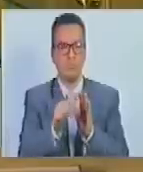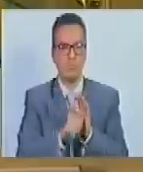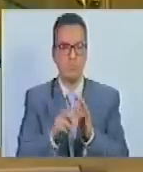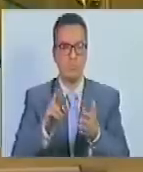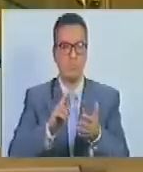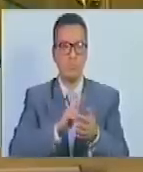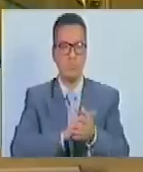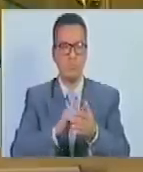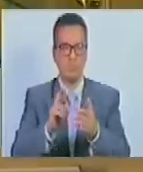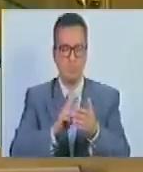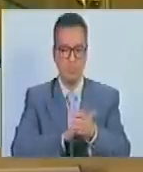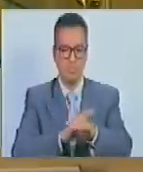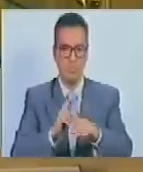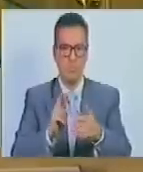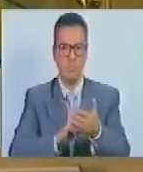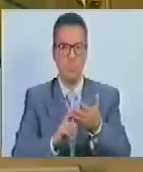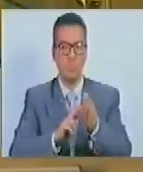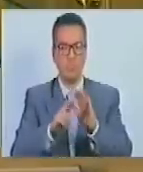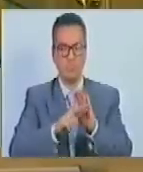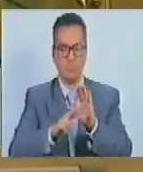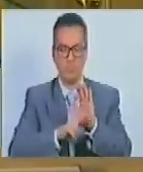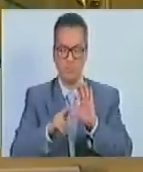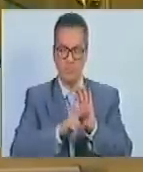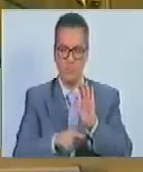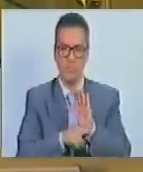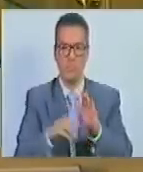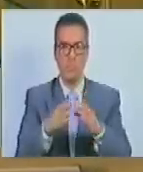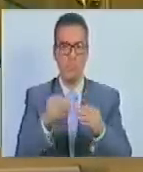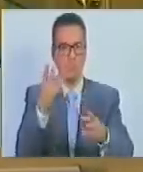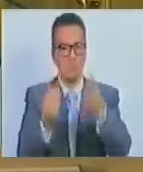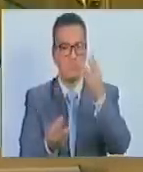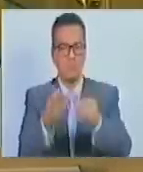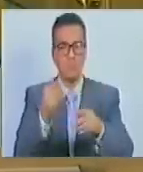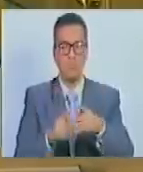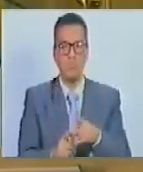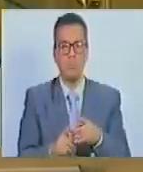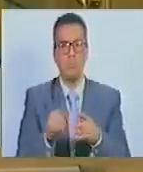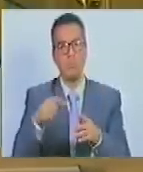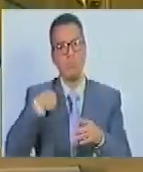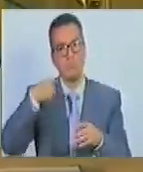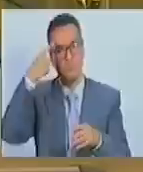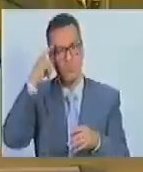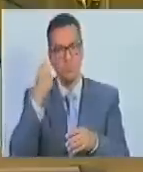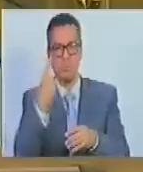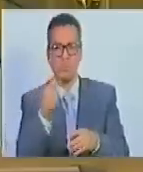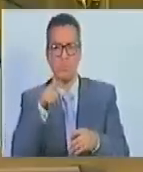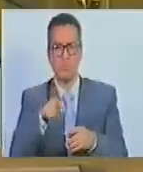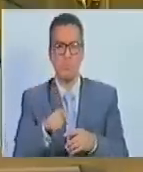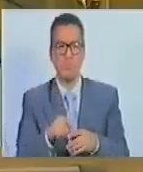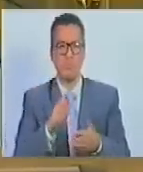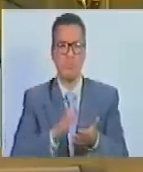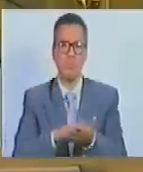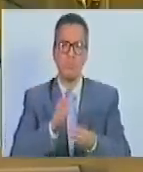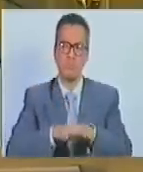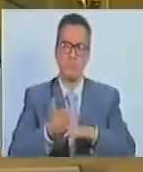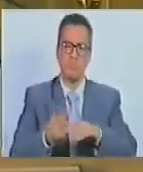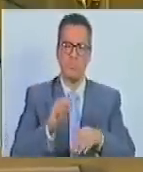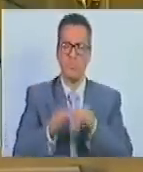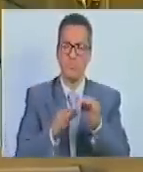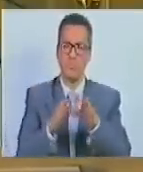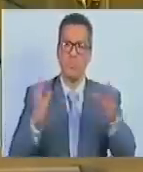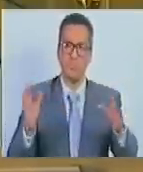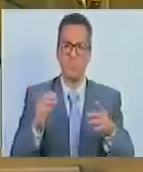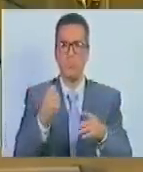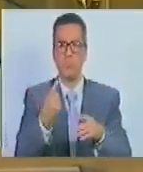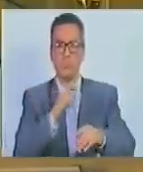el reglamento interno de funcionamiento de las instancias del Consejo Comunal, salvo que la falta sea por caso fortuito o